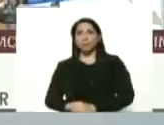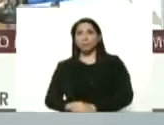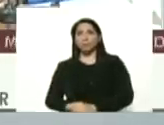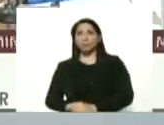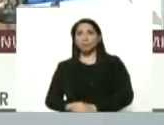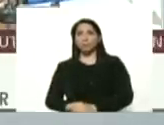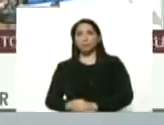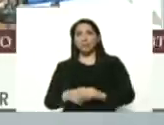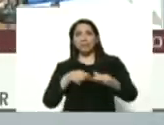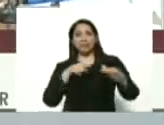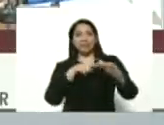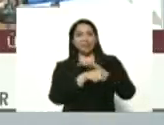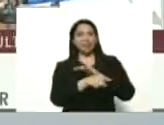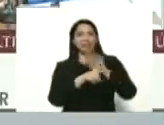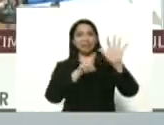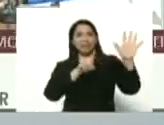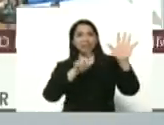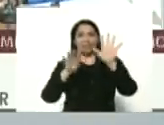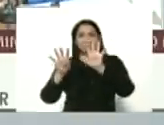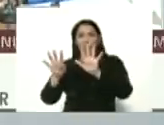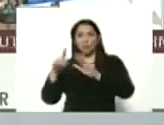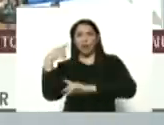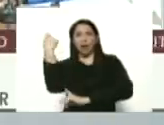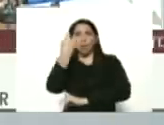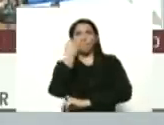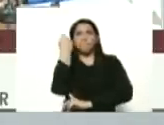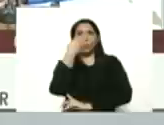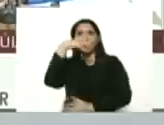Ingresaron 69 por el Apure.